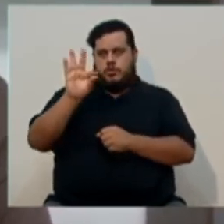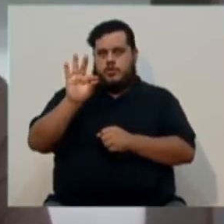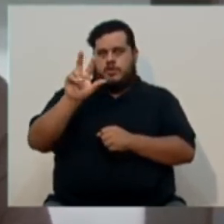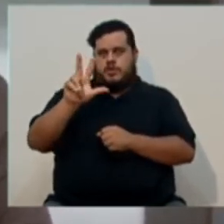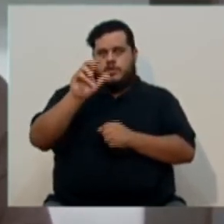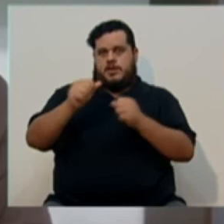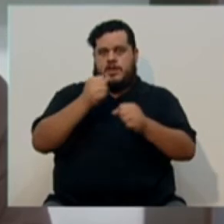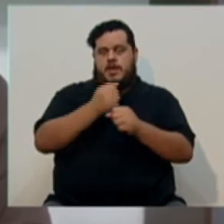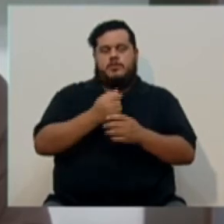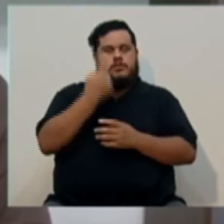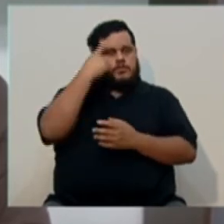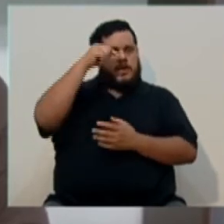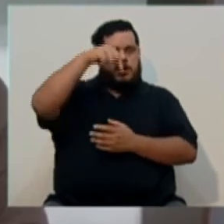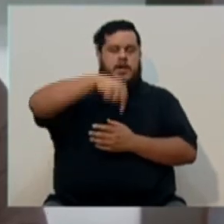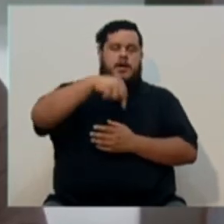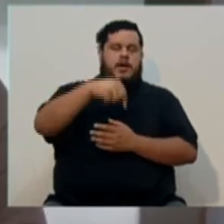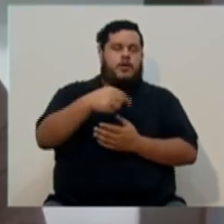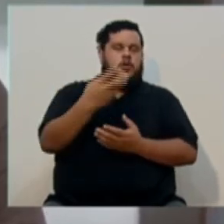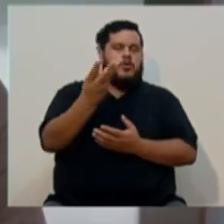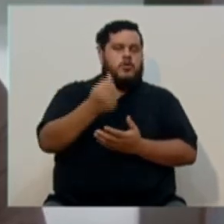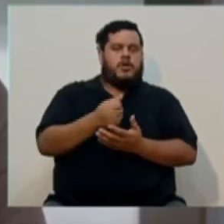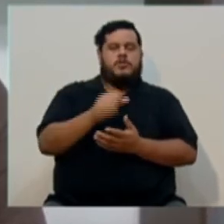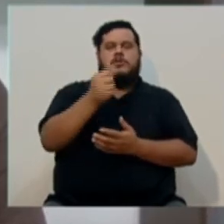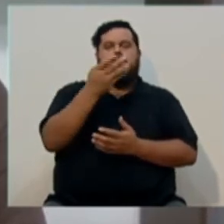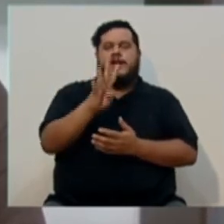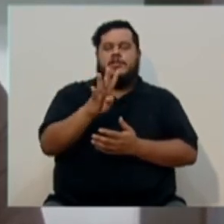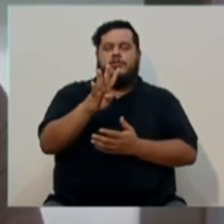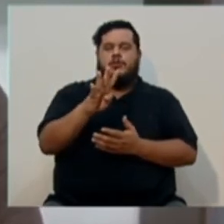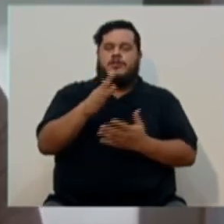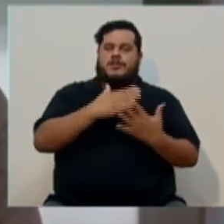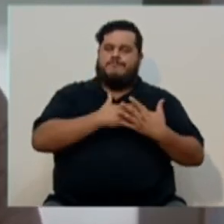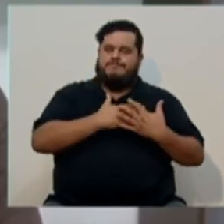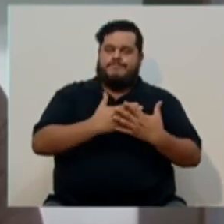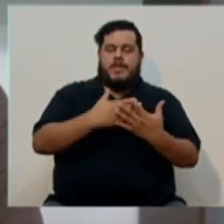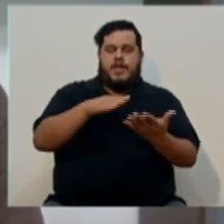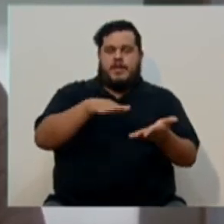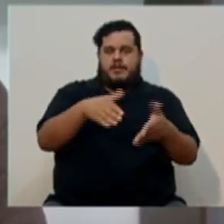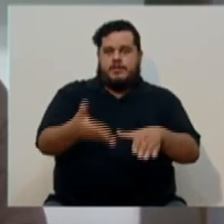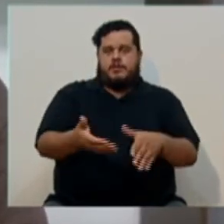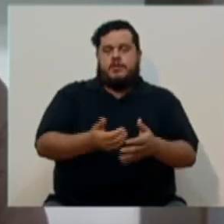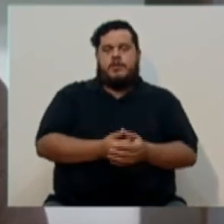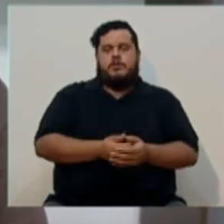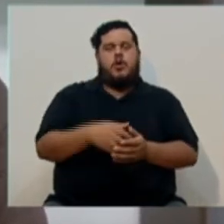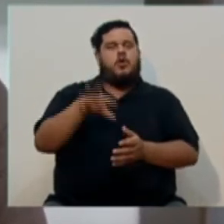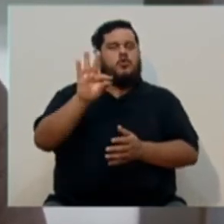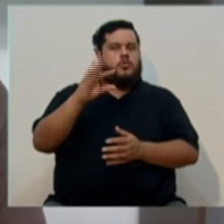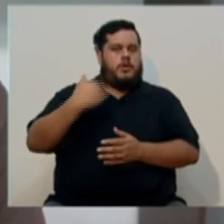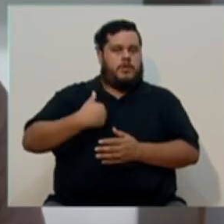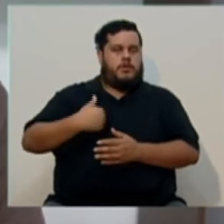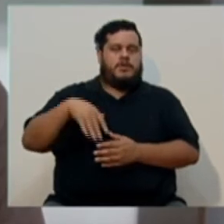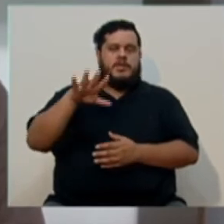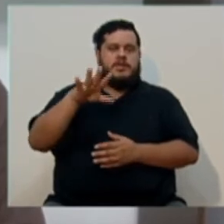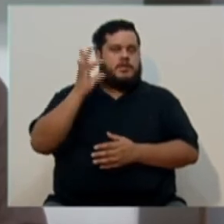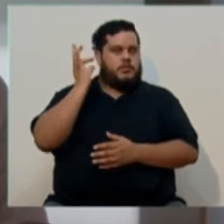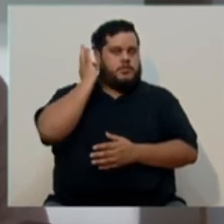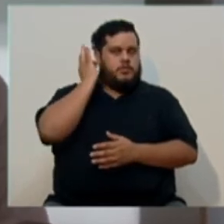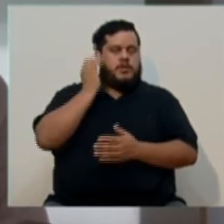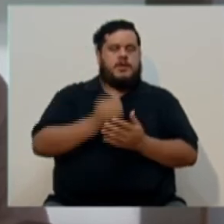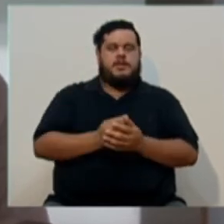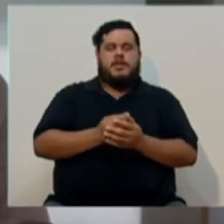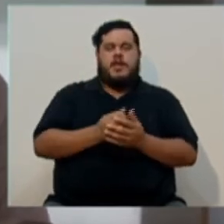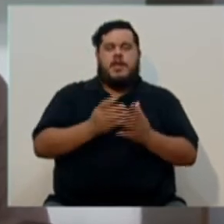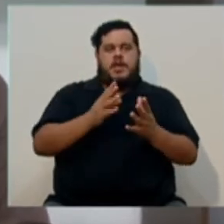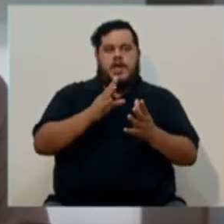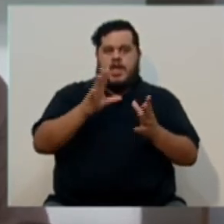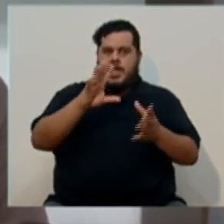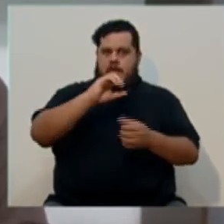Para hoy se registran 14 lamentables fallecimientos, 9 hombres y 5 mujeres, con